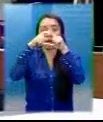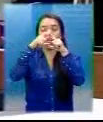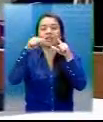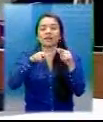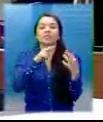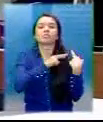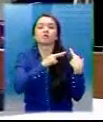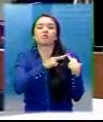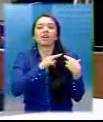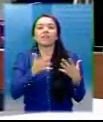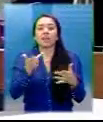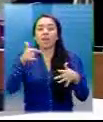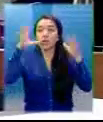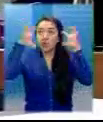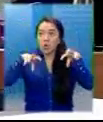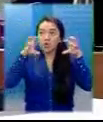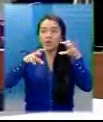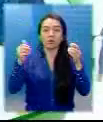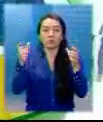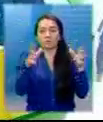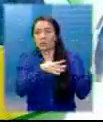debido al incremento de su actividad.